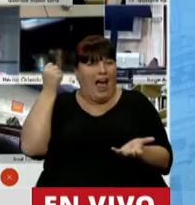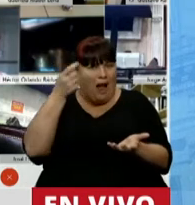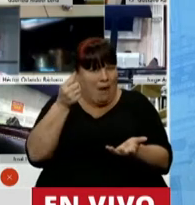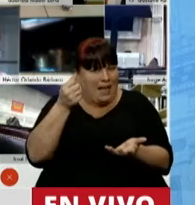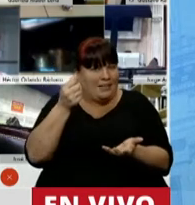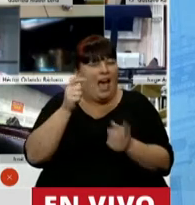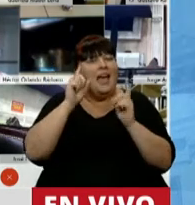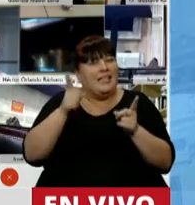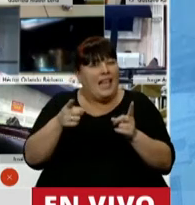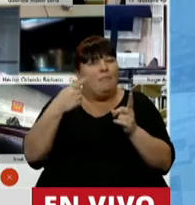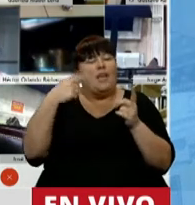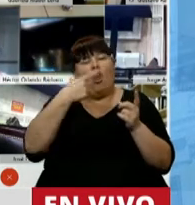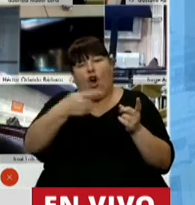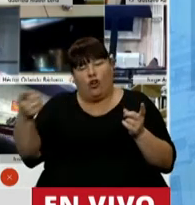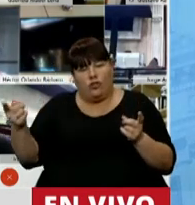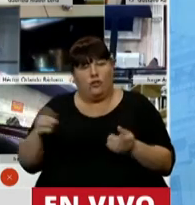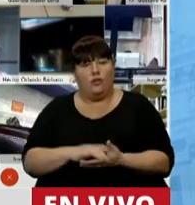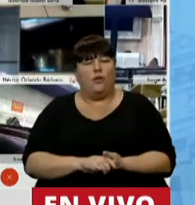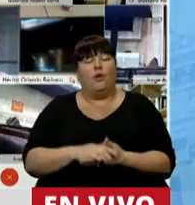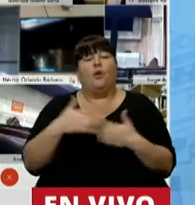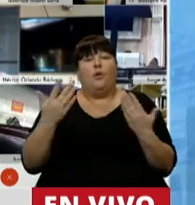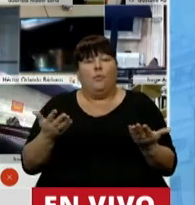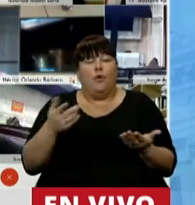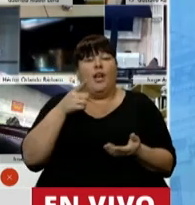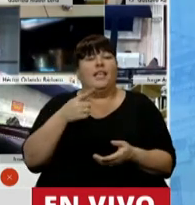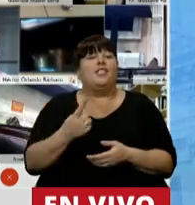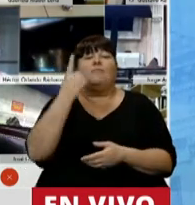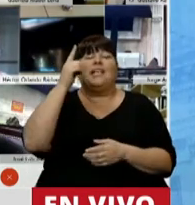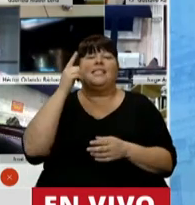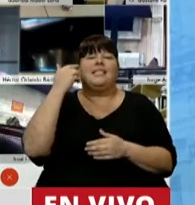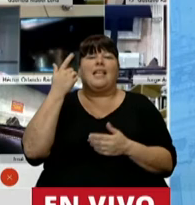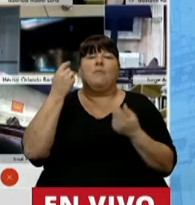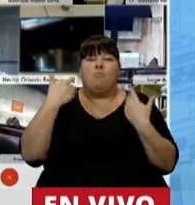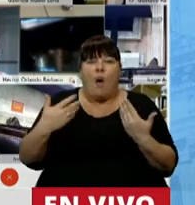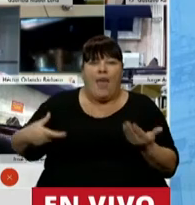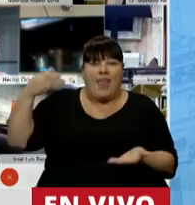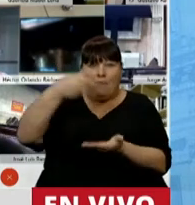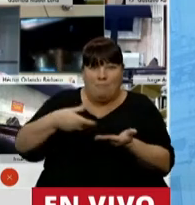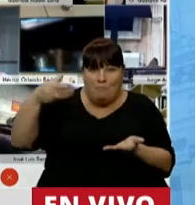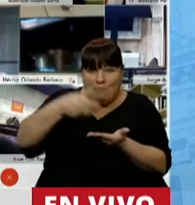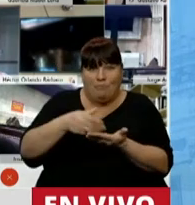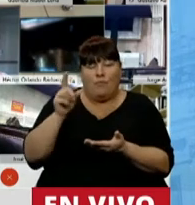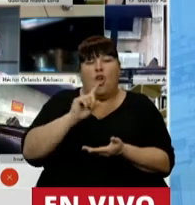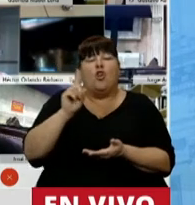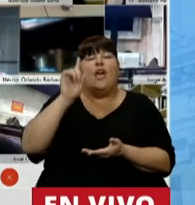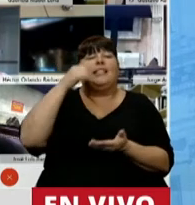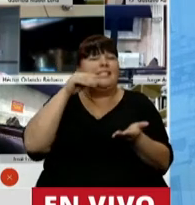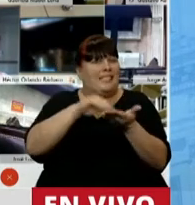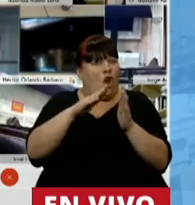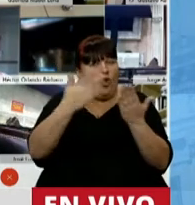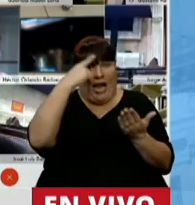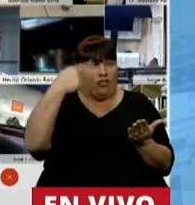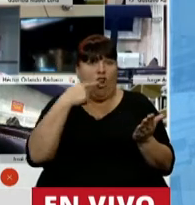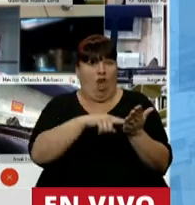sin soslayar los restantes. Por caso, el principio de capacidad contributiva que no resulta expreso en la